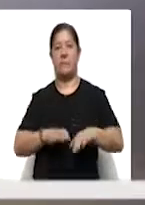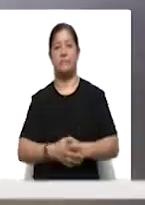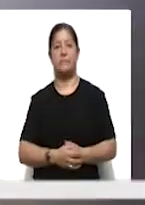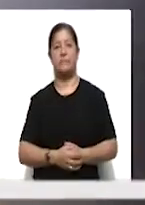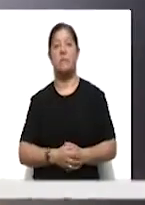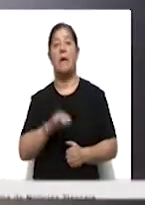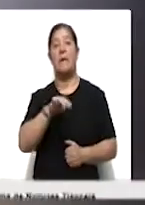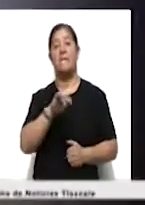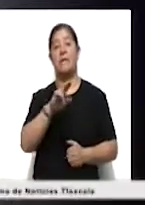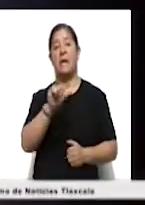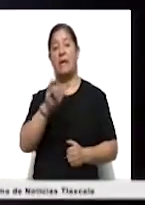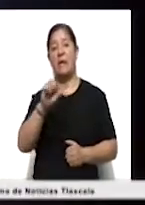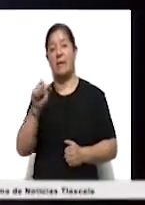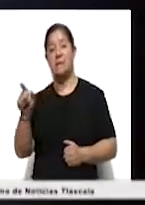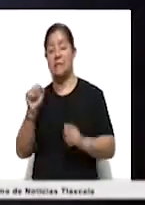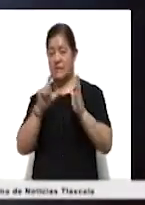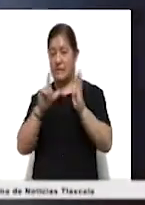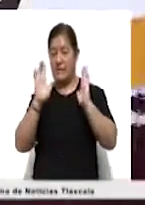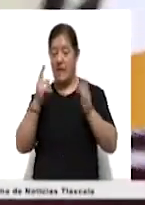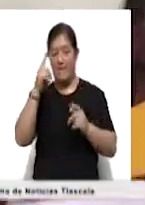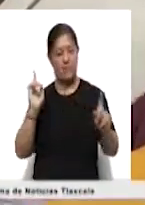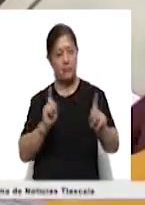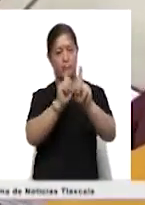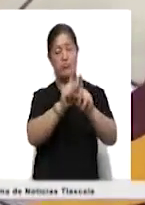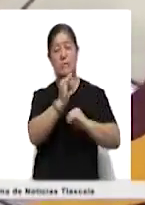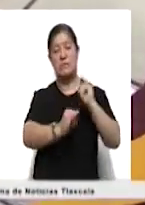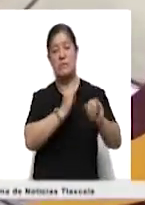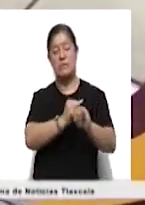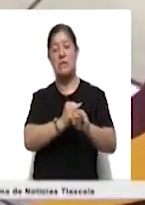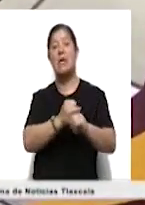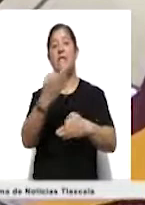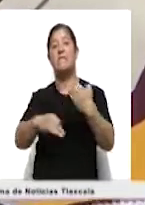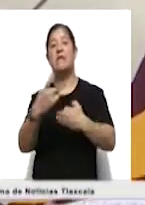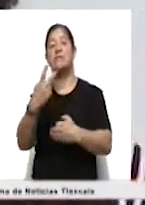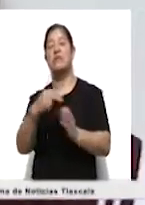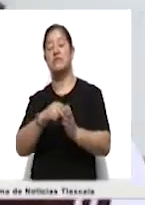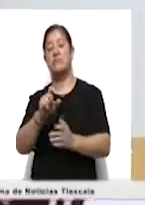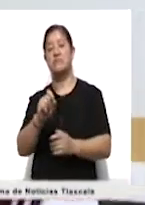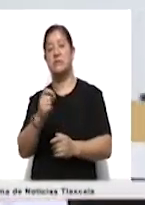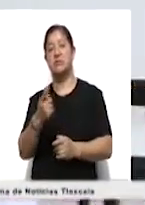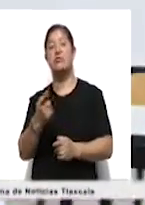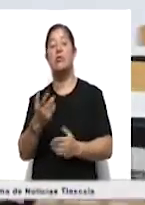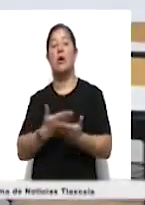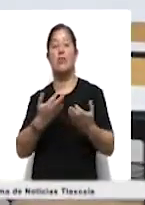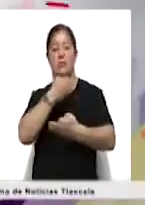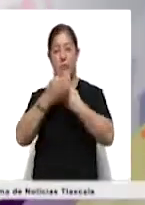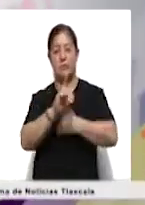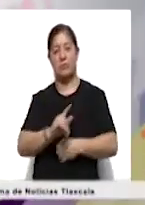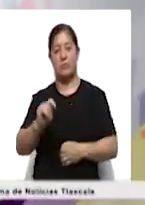Mirai está lista para este encuentro internacional que se realizará a finales de este año. Para Ahora Noticias, Lorena Temolcín.